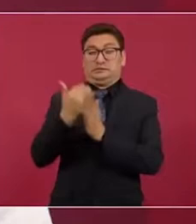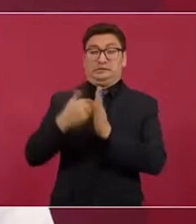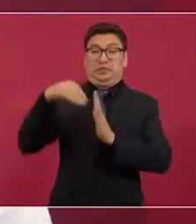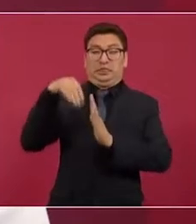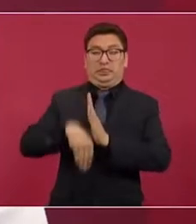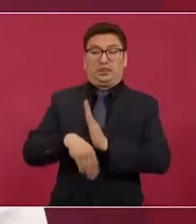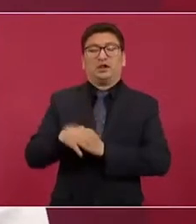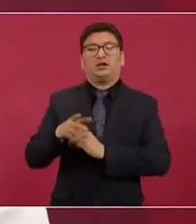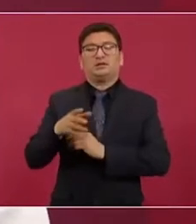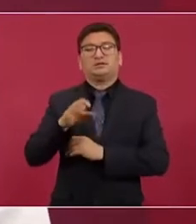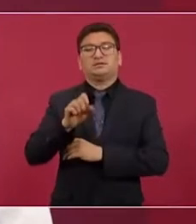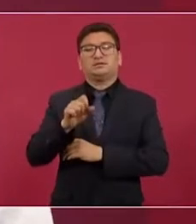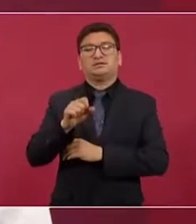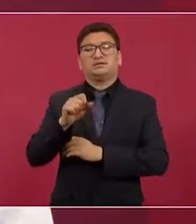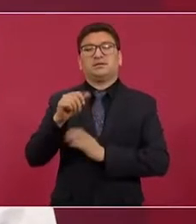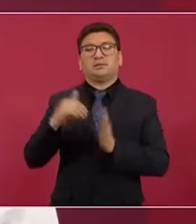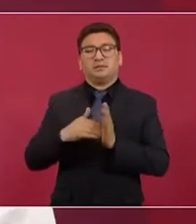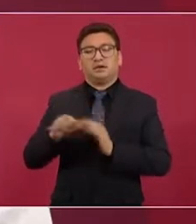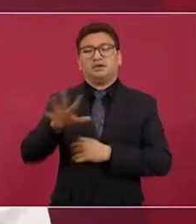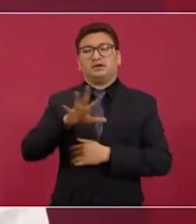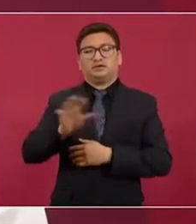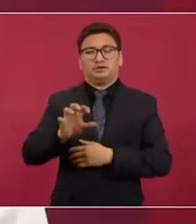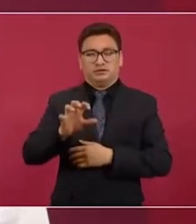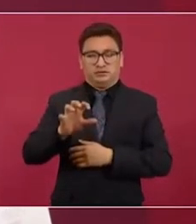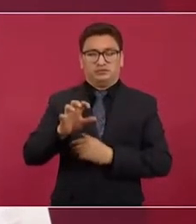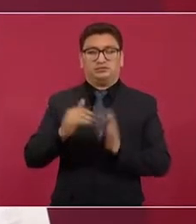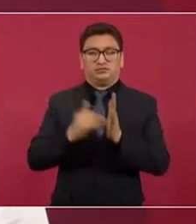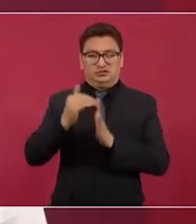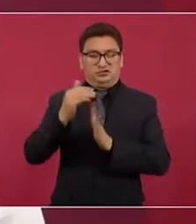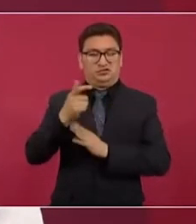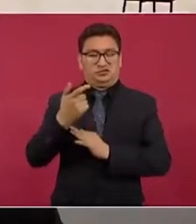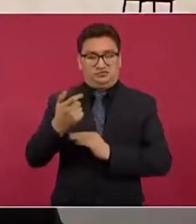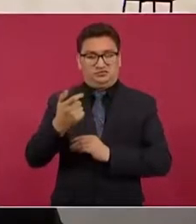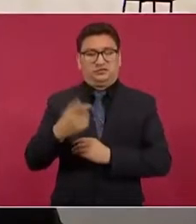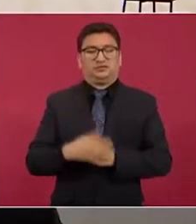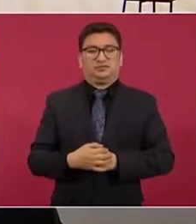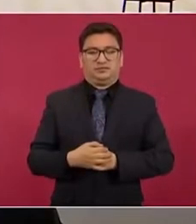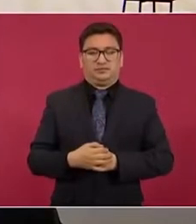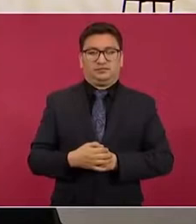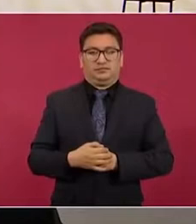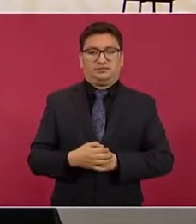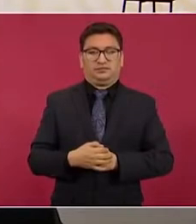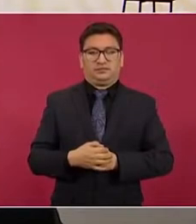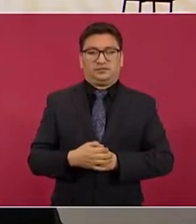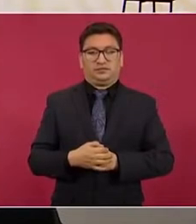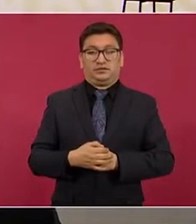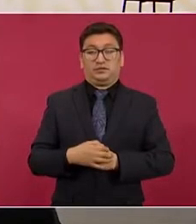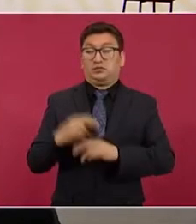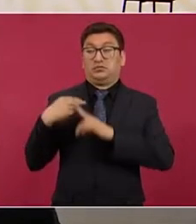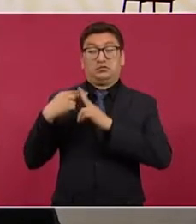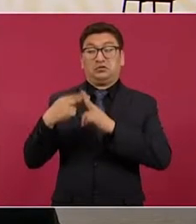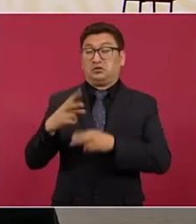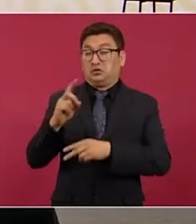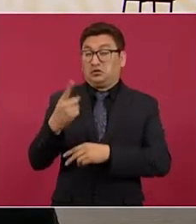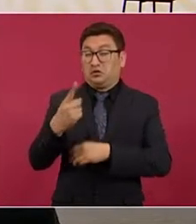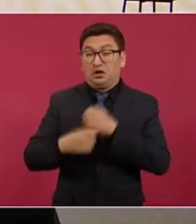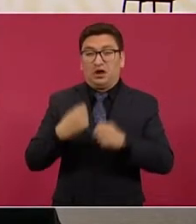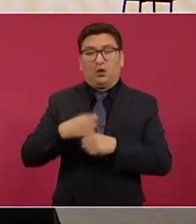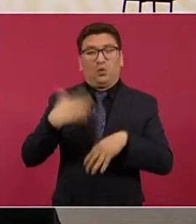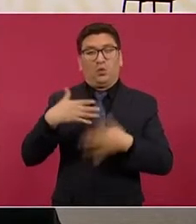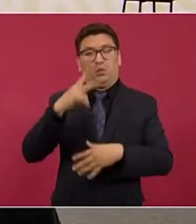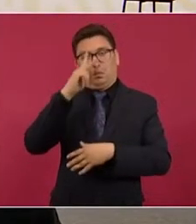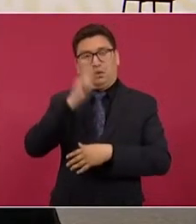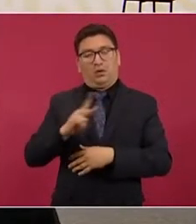de 60 mil 500 millones de pesos, el mayor en 31 años, debido